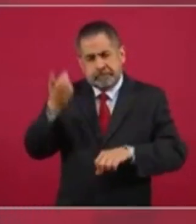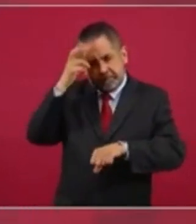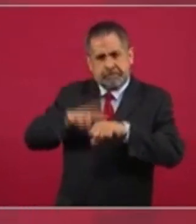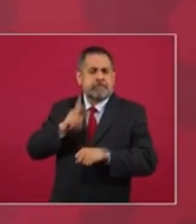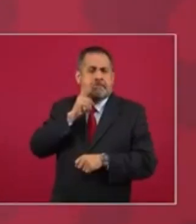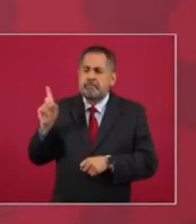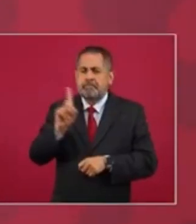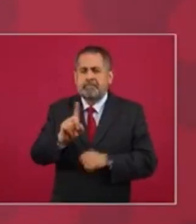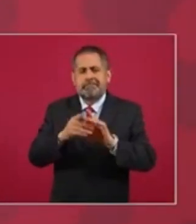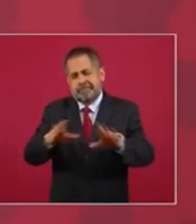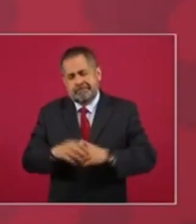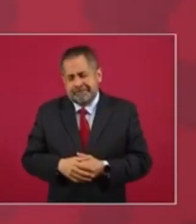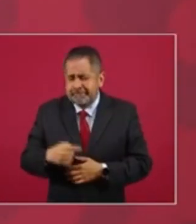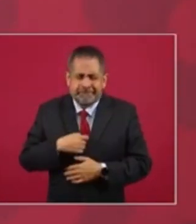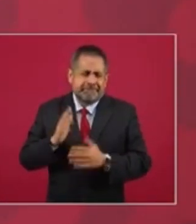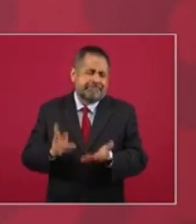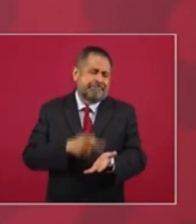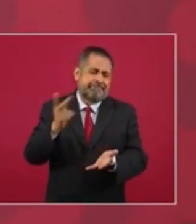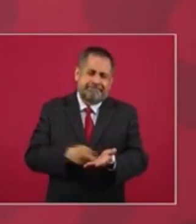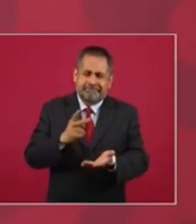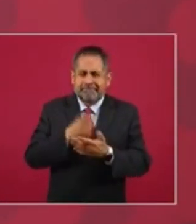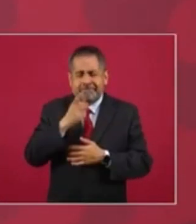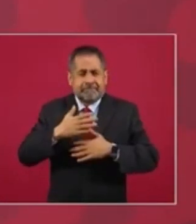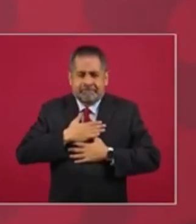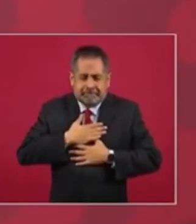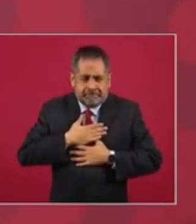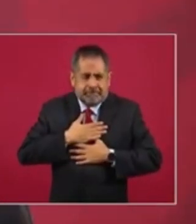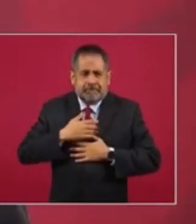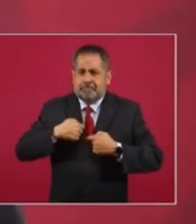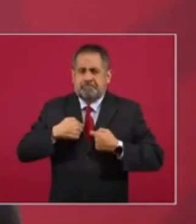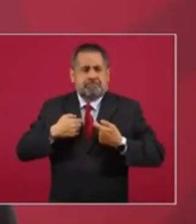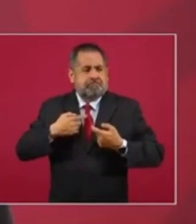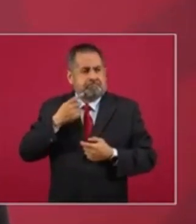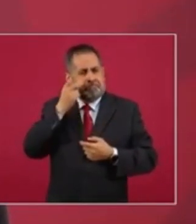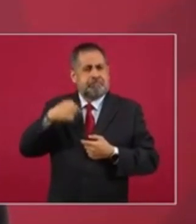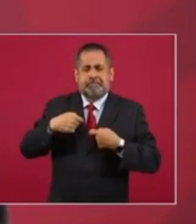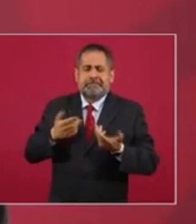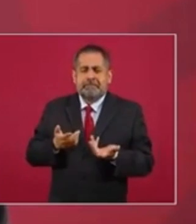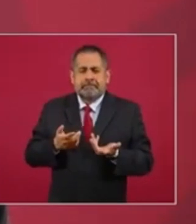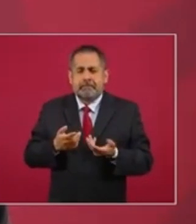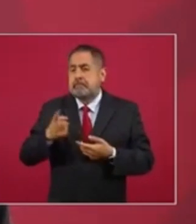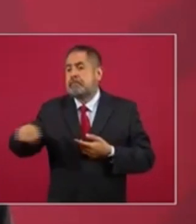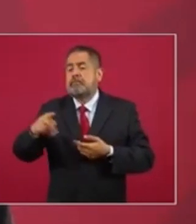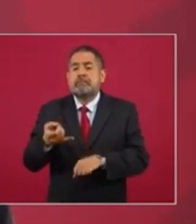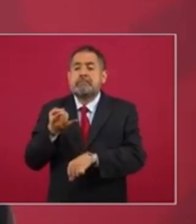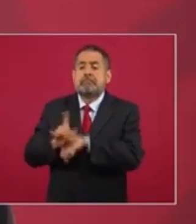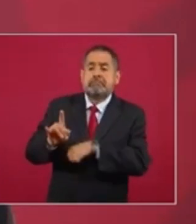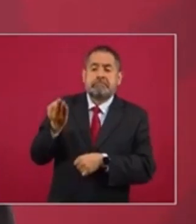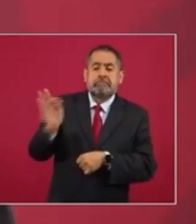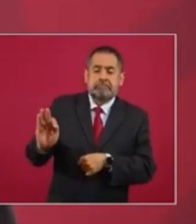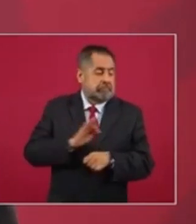director de Pemex. Y yo ya he dicho que no me pertenezco, yo no le puedo fallar al pueblo.